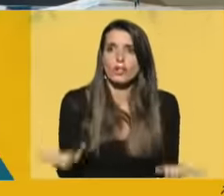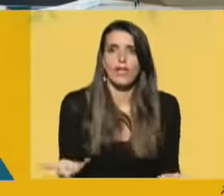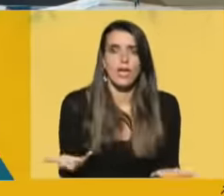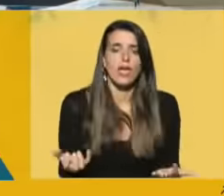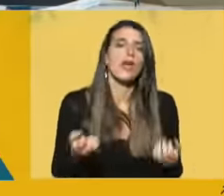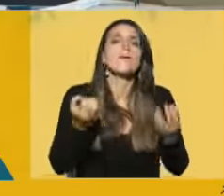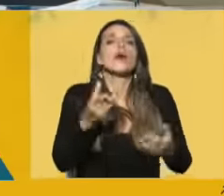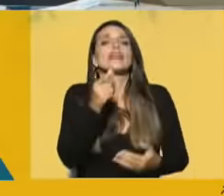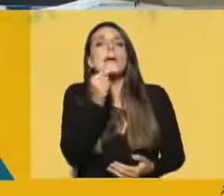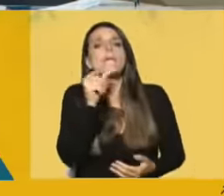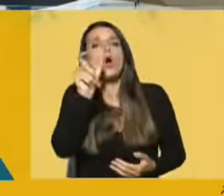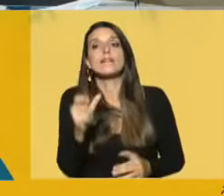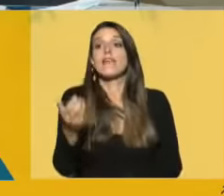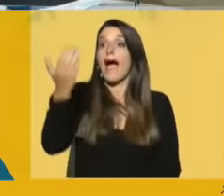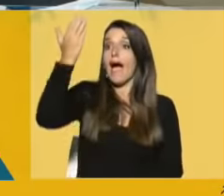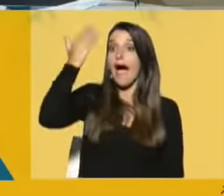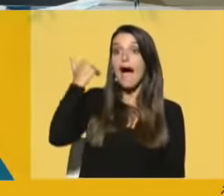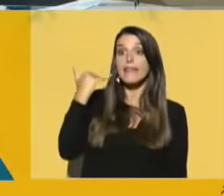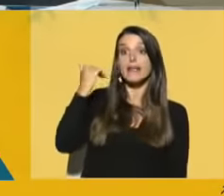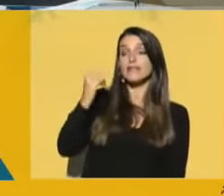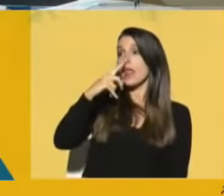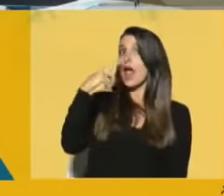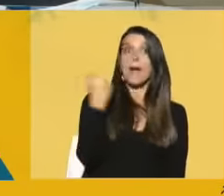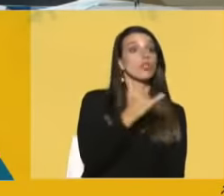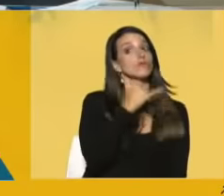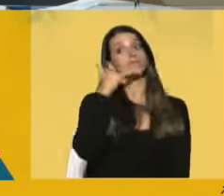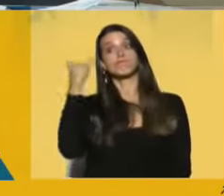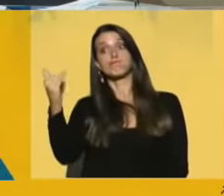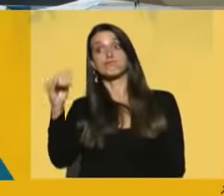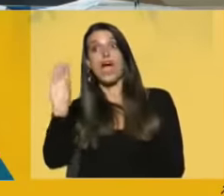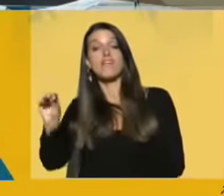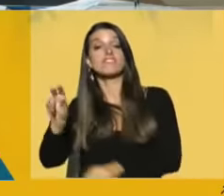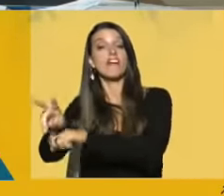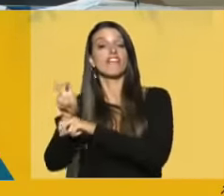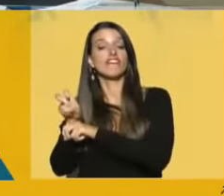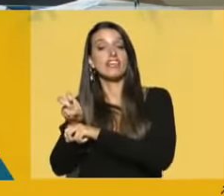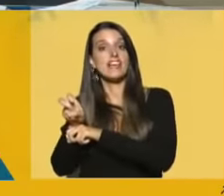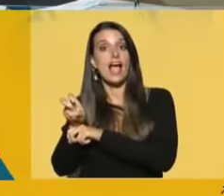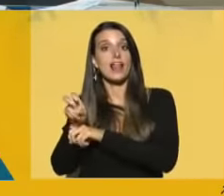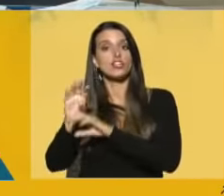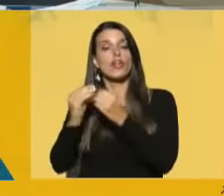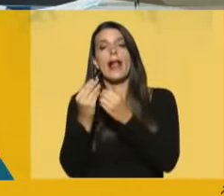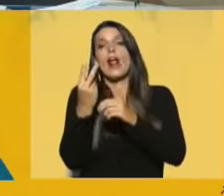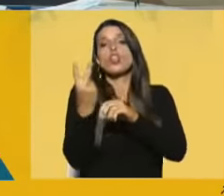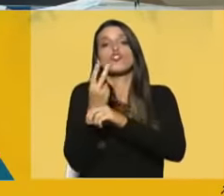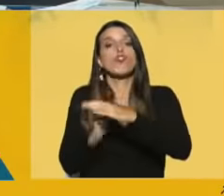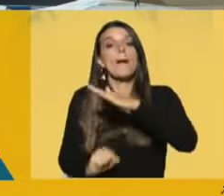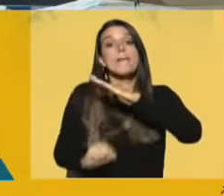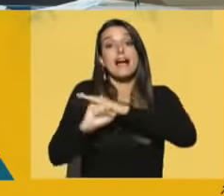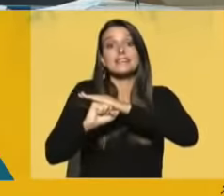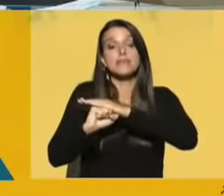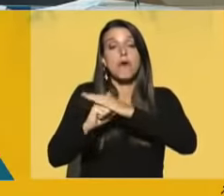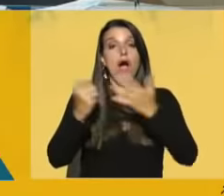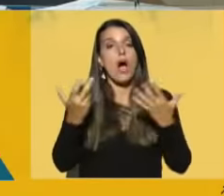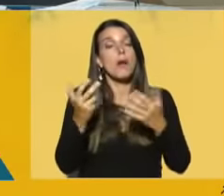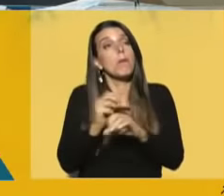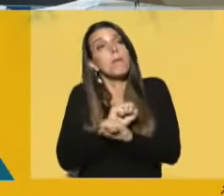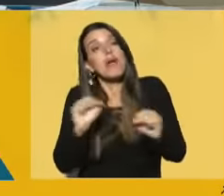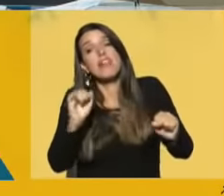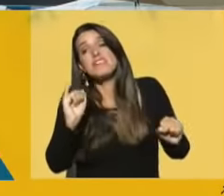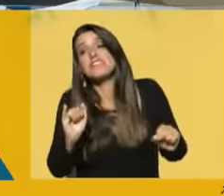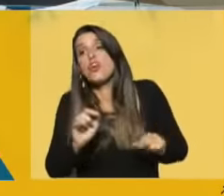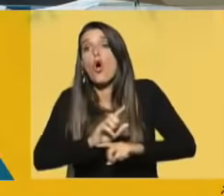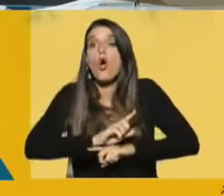¿Por qué la policía, que antes comunicaba rápidamente al fiscal en un máximo de dos horas, ahora puede o no